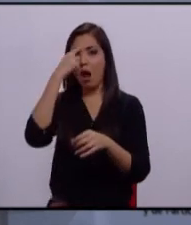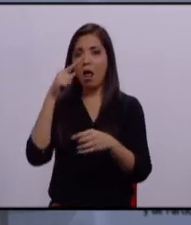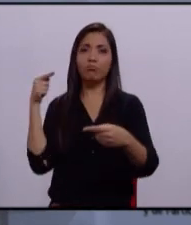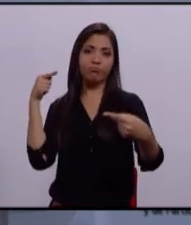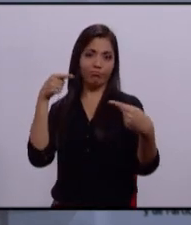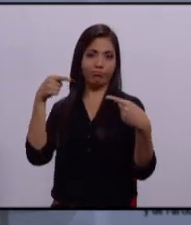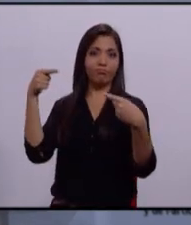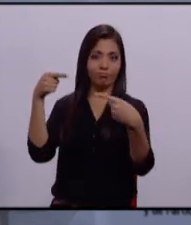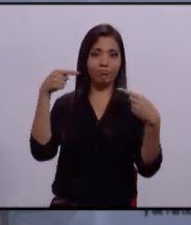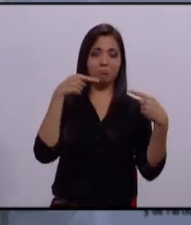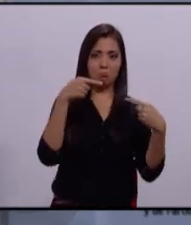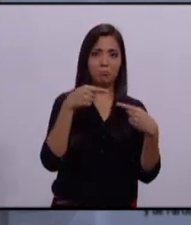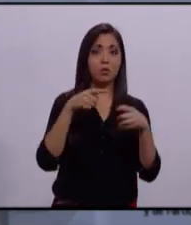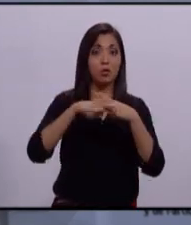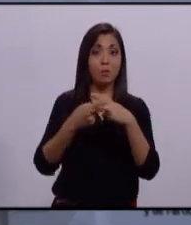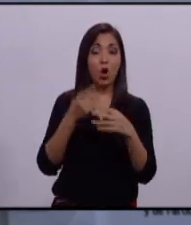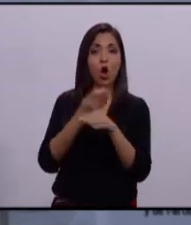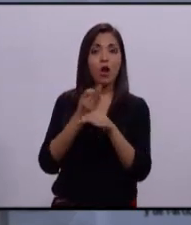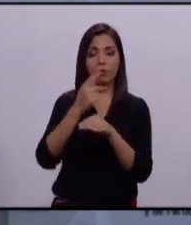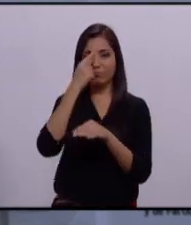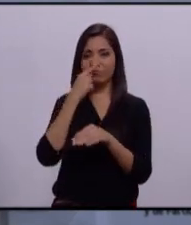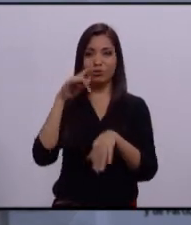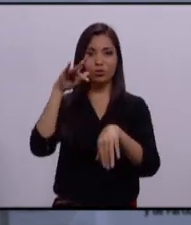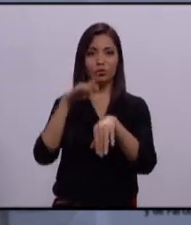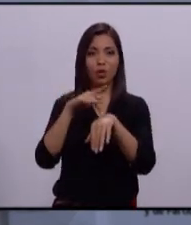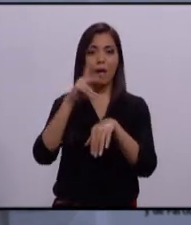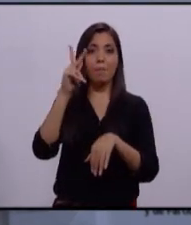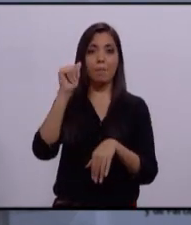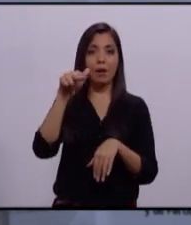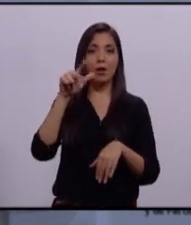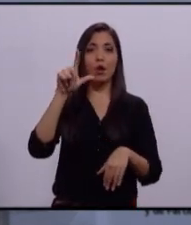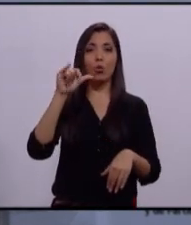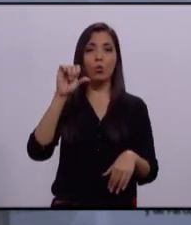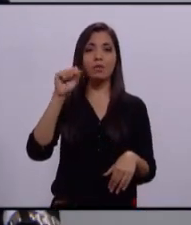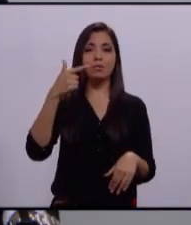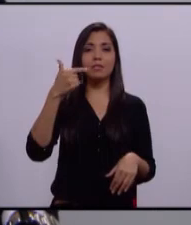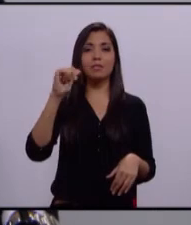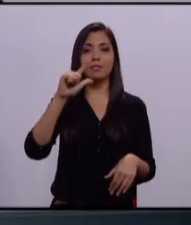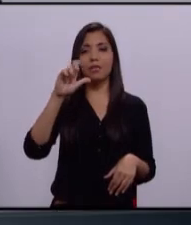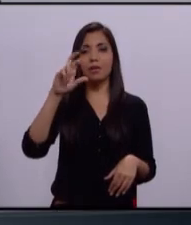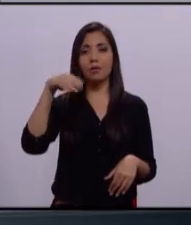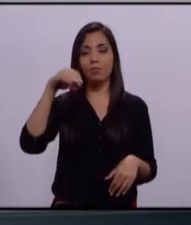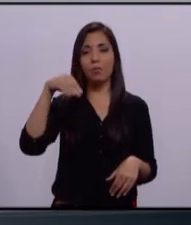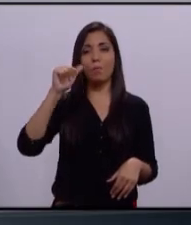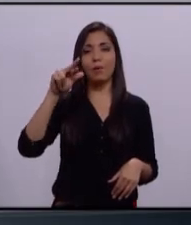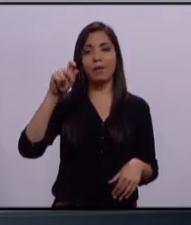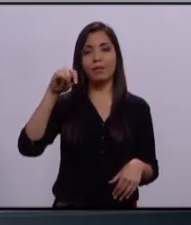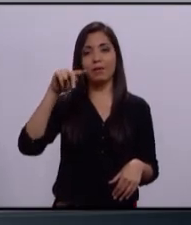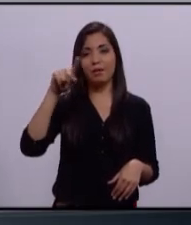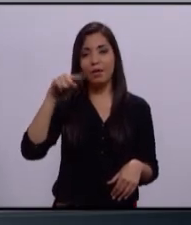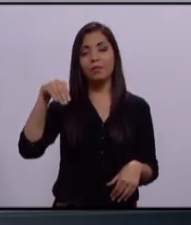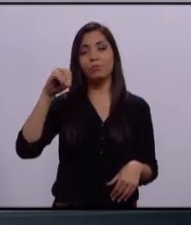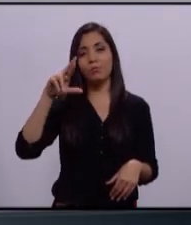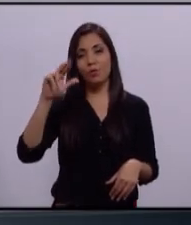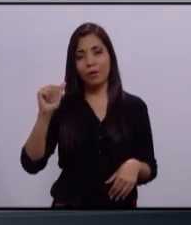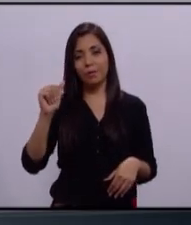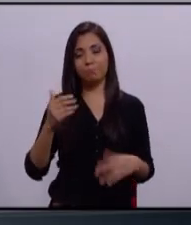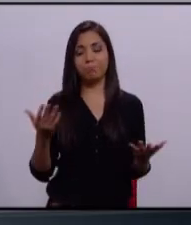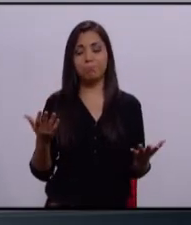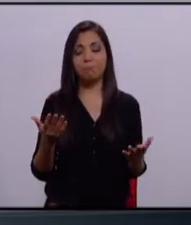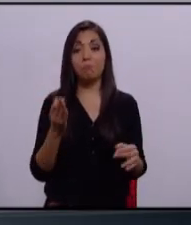Iniciamos. Es el turno del candidato del PAN, Luis Guillermo Martínez Mora. Estimados zapopanos,